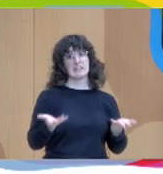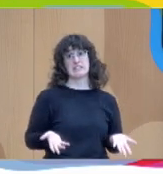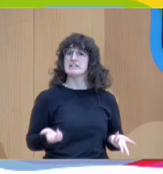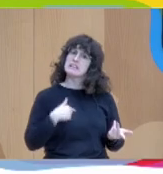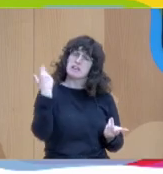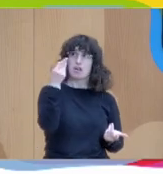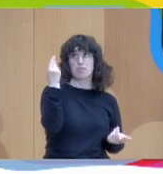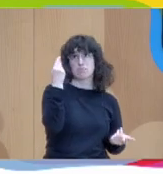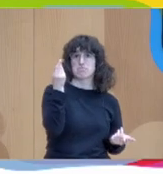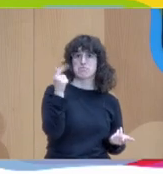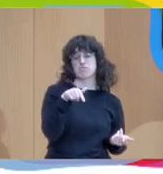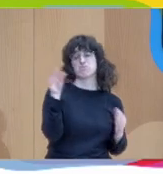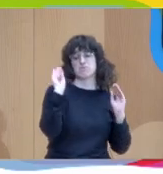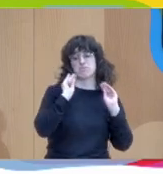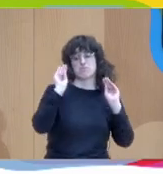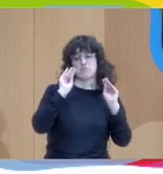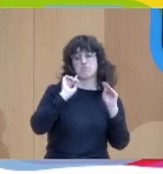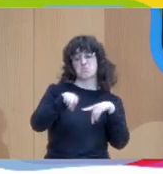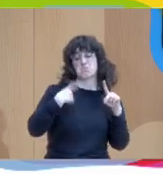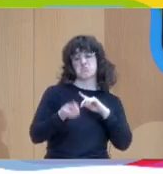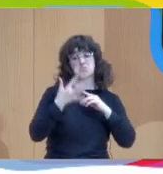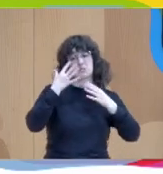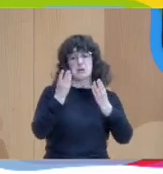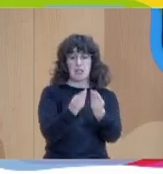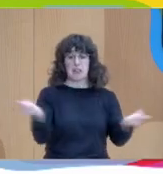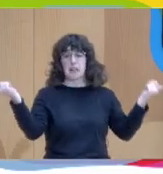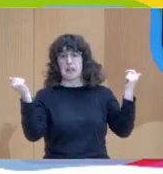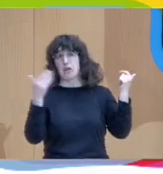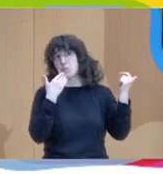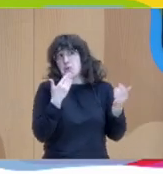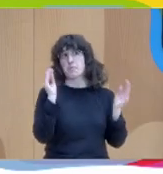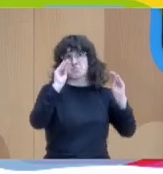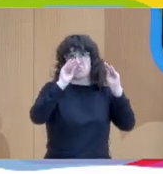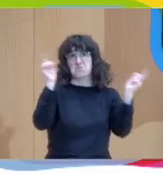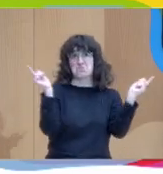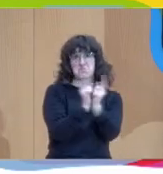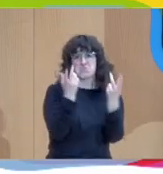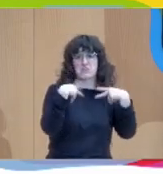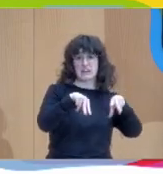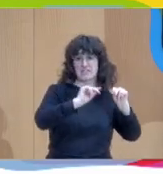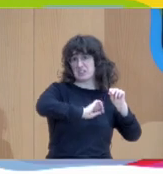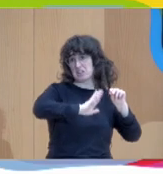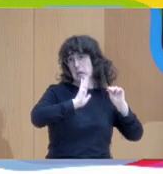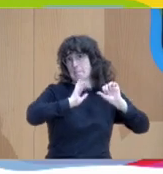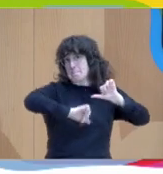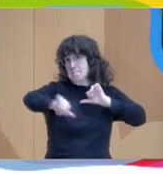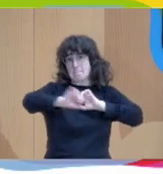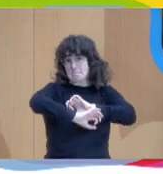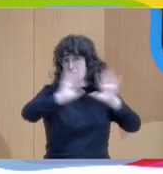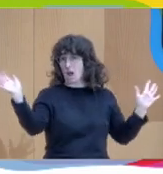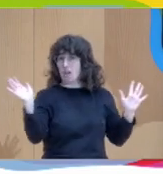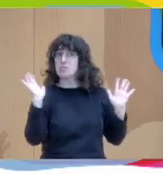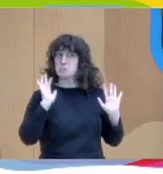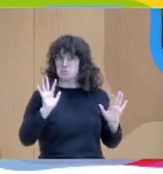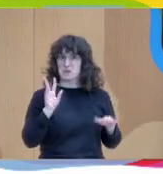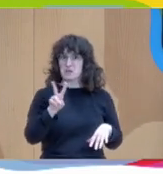al final se diluyera y se quedase un poco bueno hicimos aquello y ahí ya se quedó y lo que he hecho en el